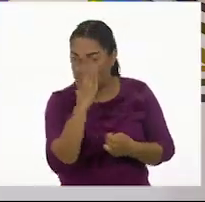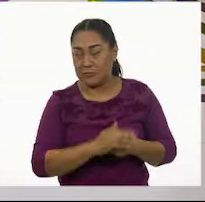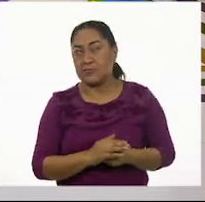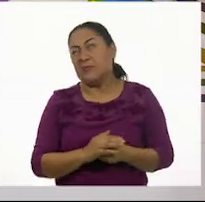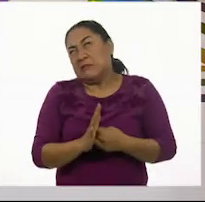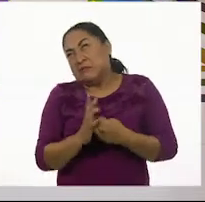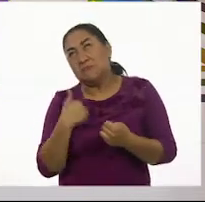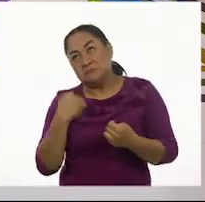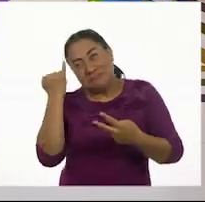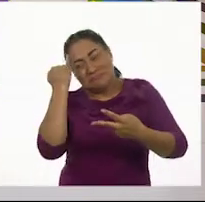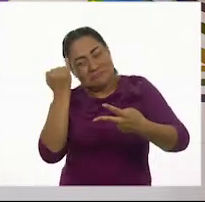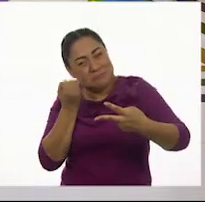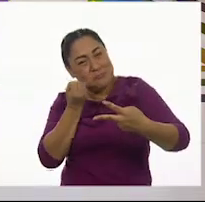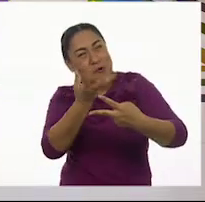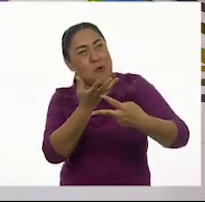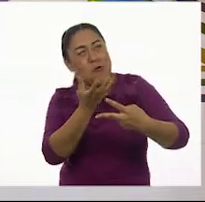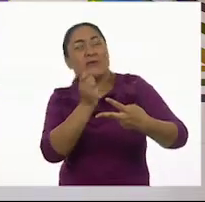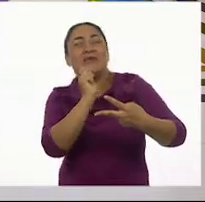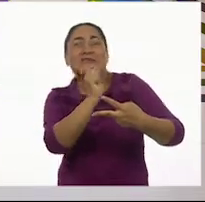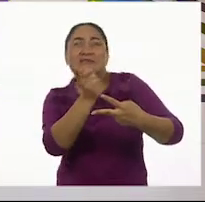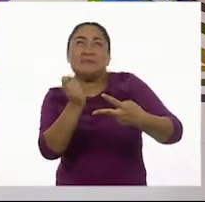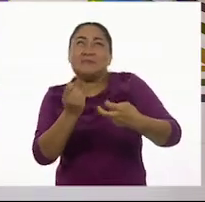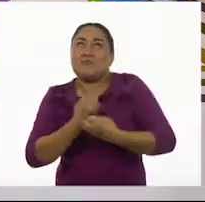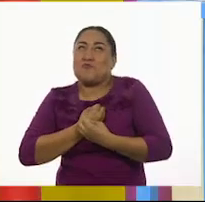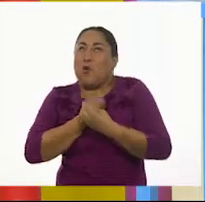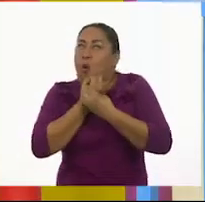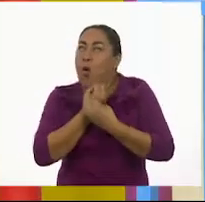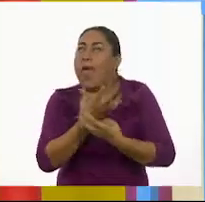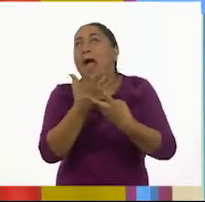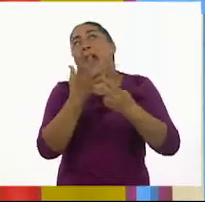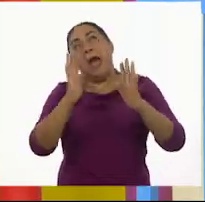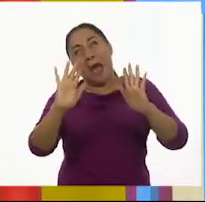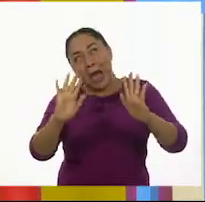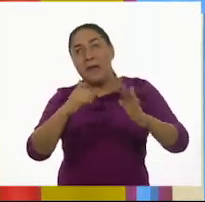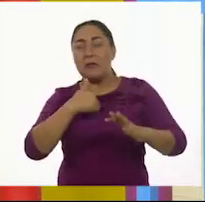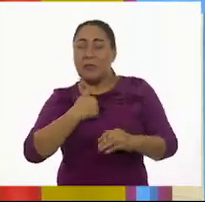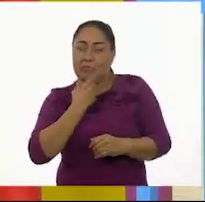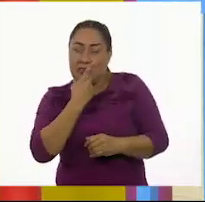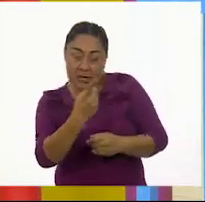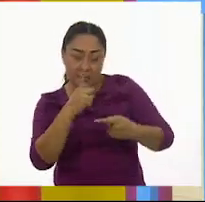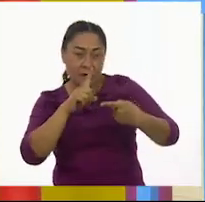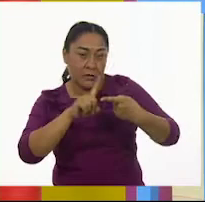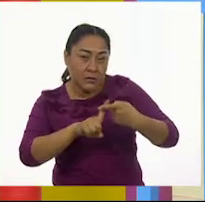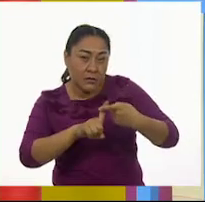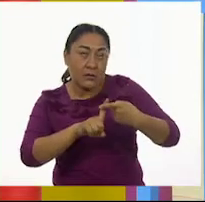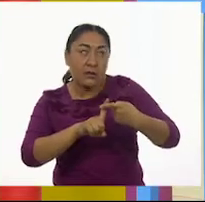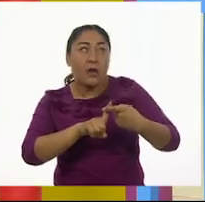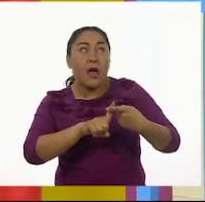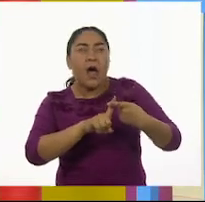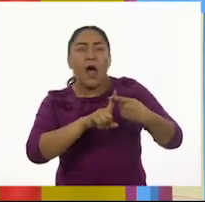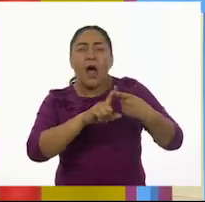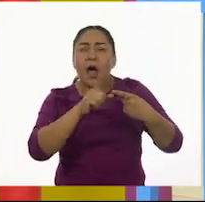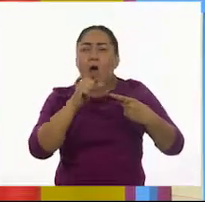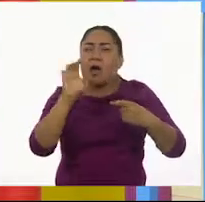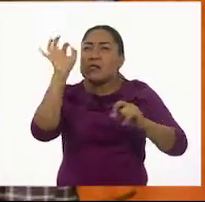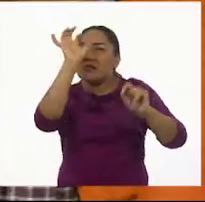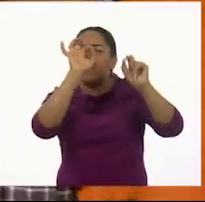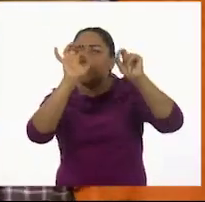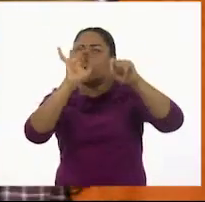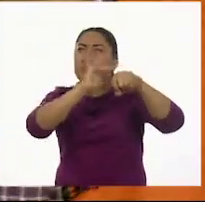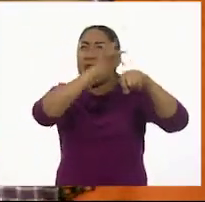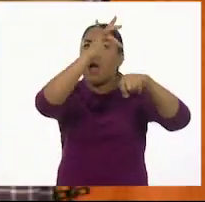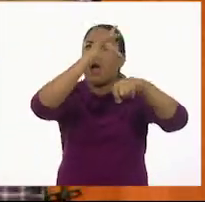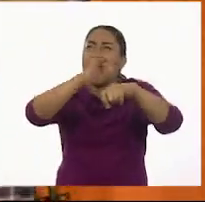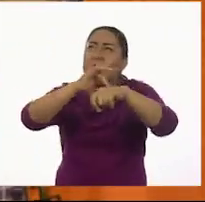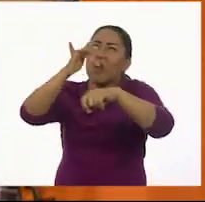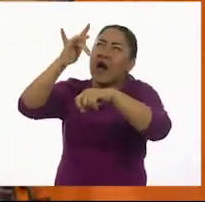un significado poético, podría decir, Esas luciérnagas que